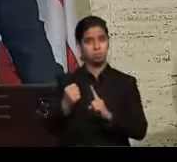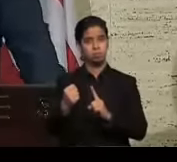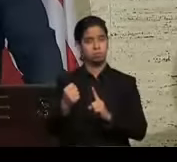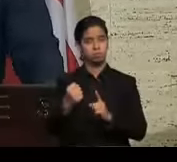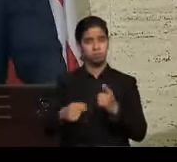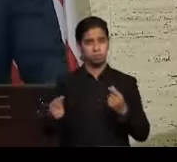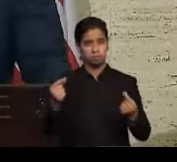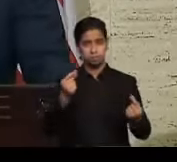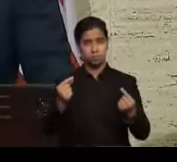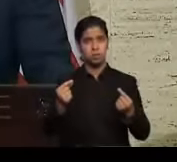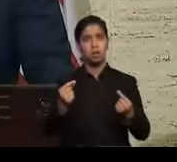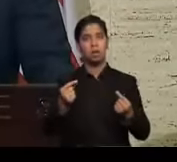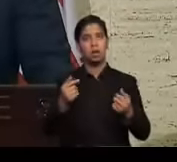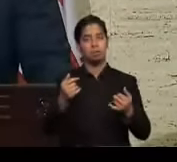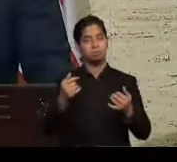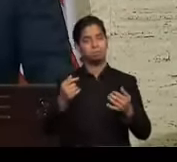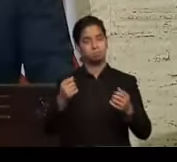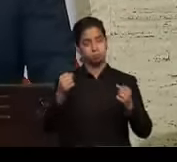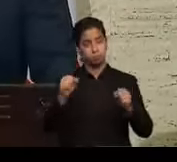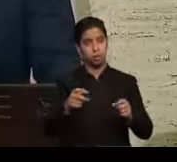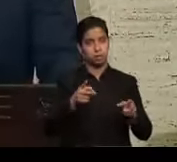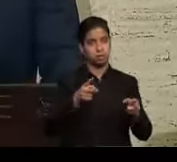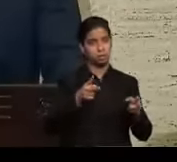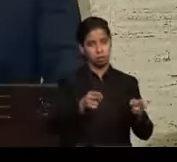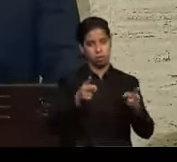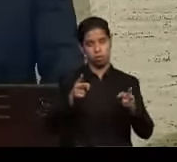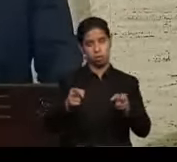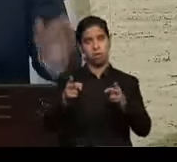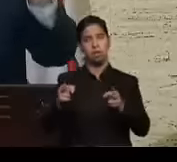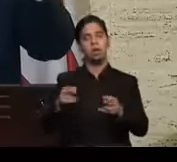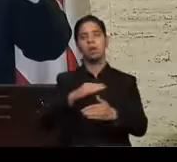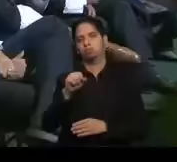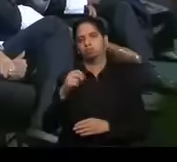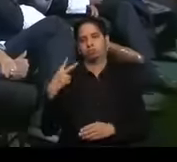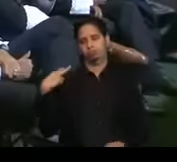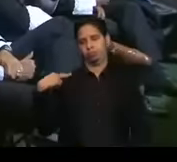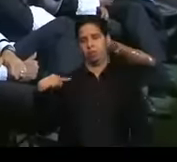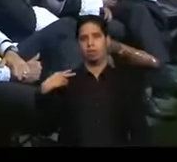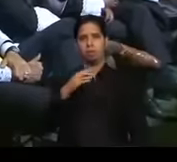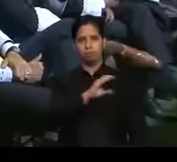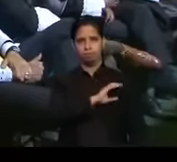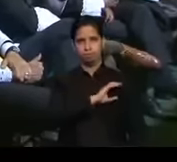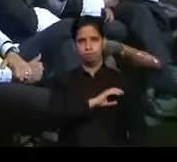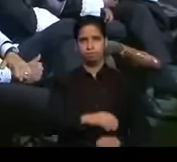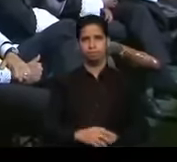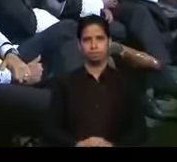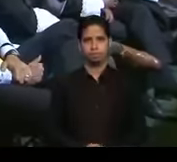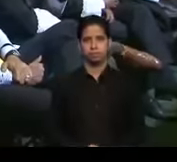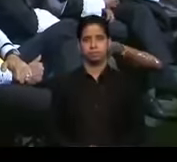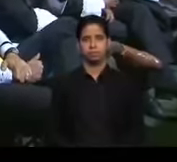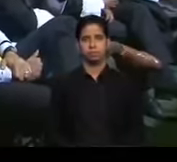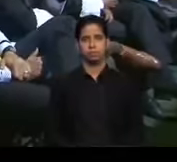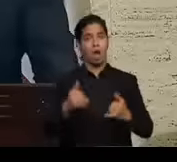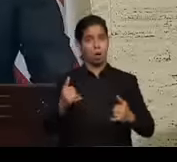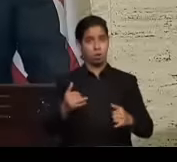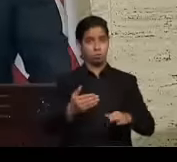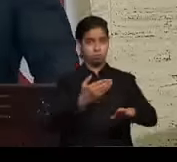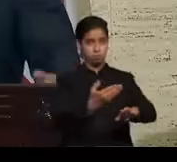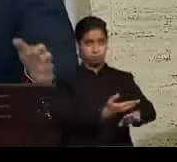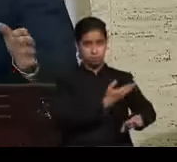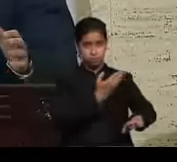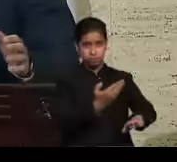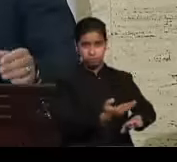consistirá de recortes en todas las ramas de gobierno sin despidos. Se reestructurará